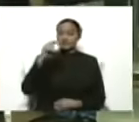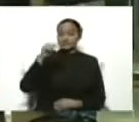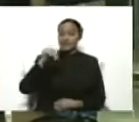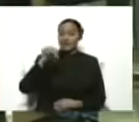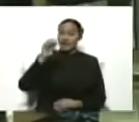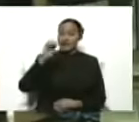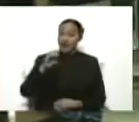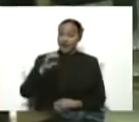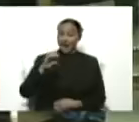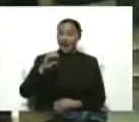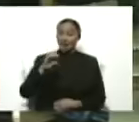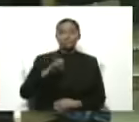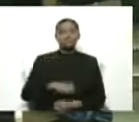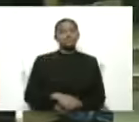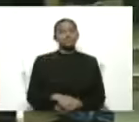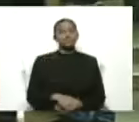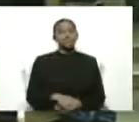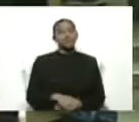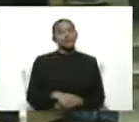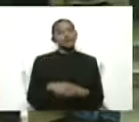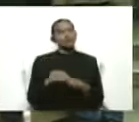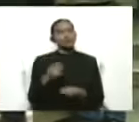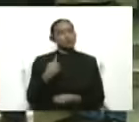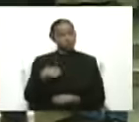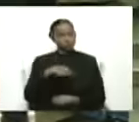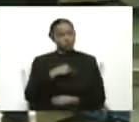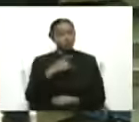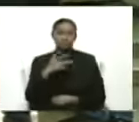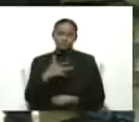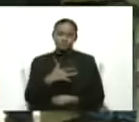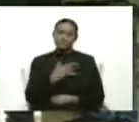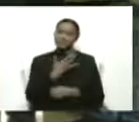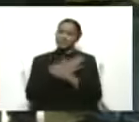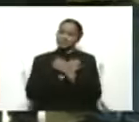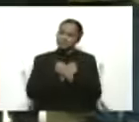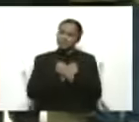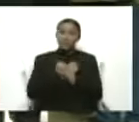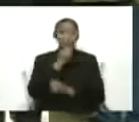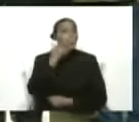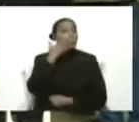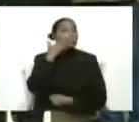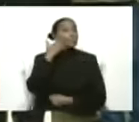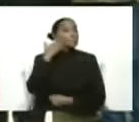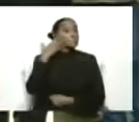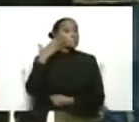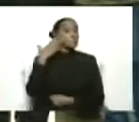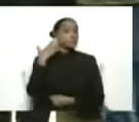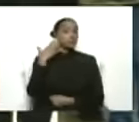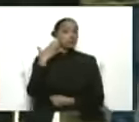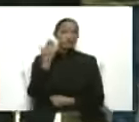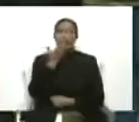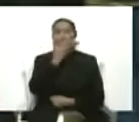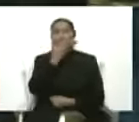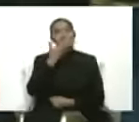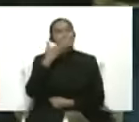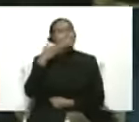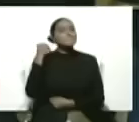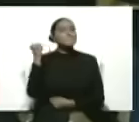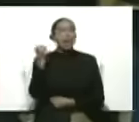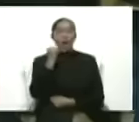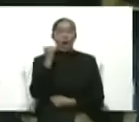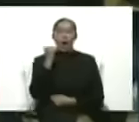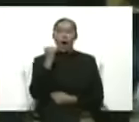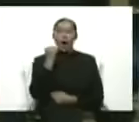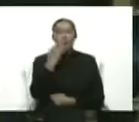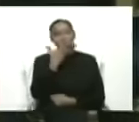donde nos sentimos profundamente orgullosos de tener el mejor sistema electoral